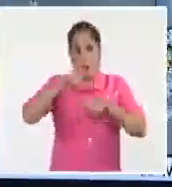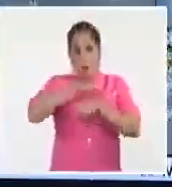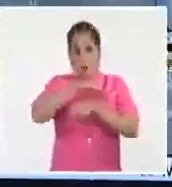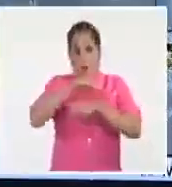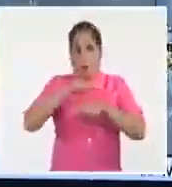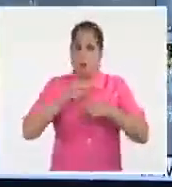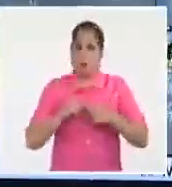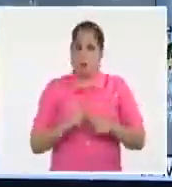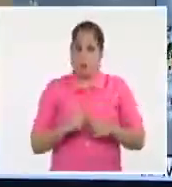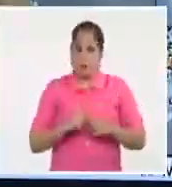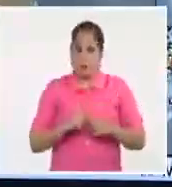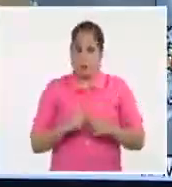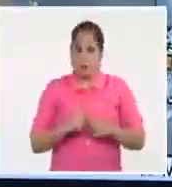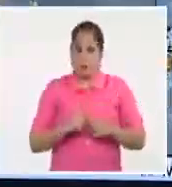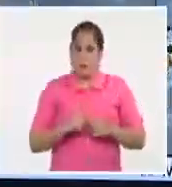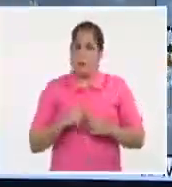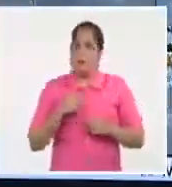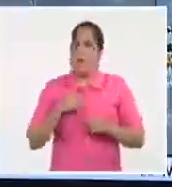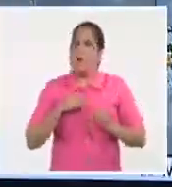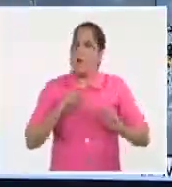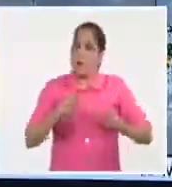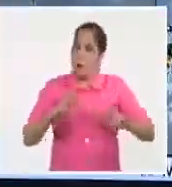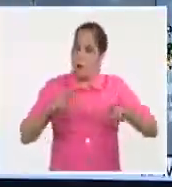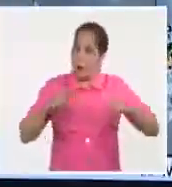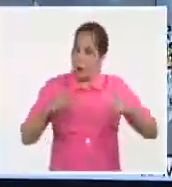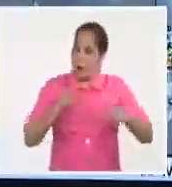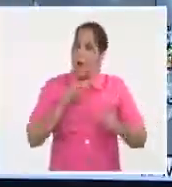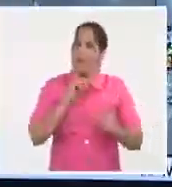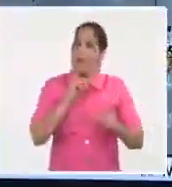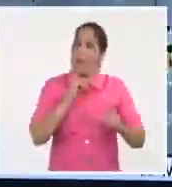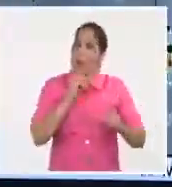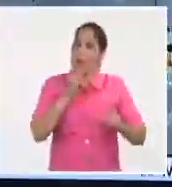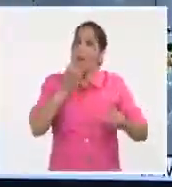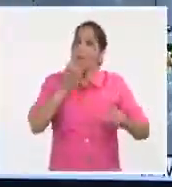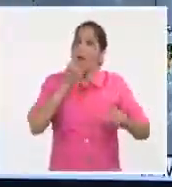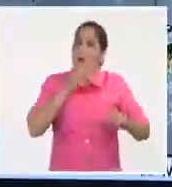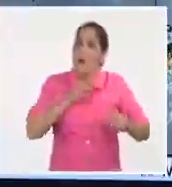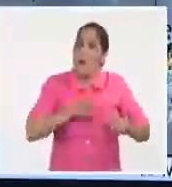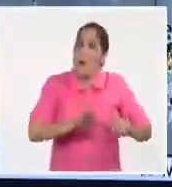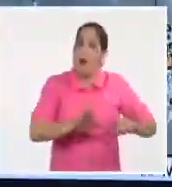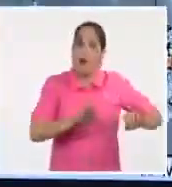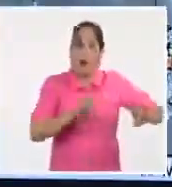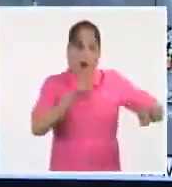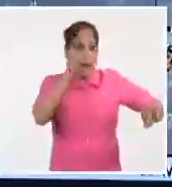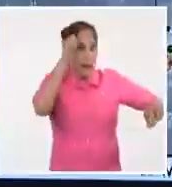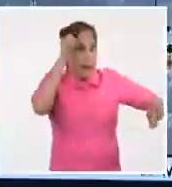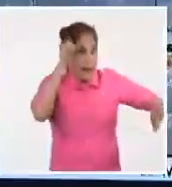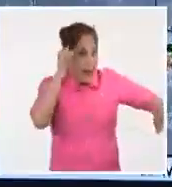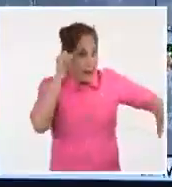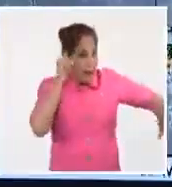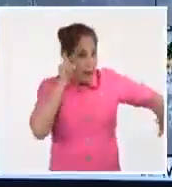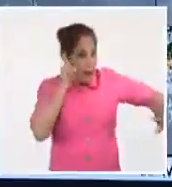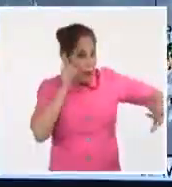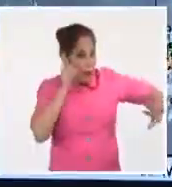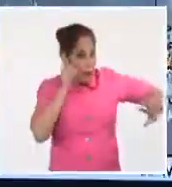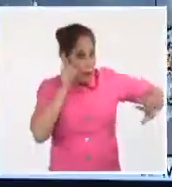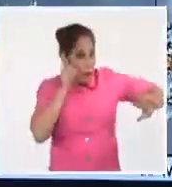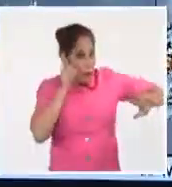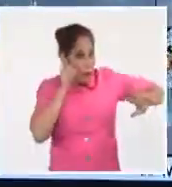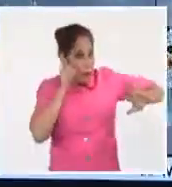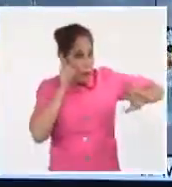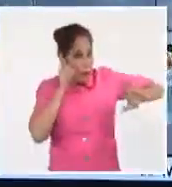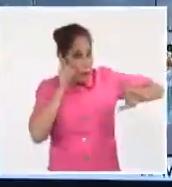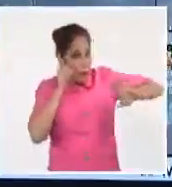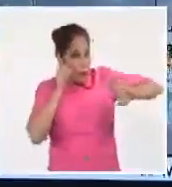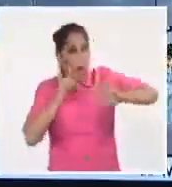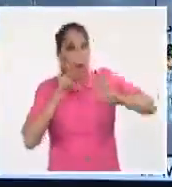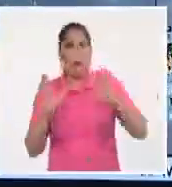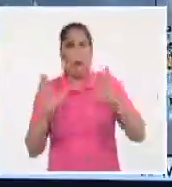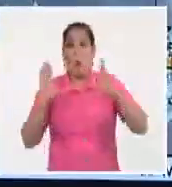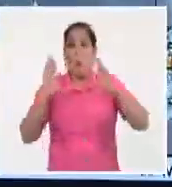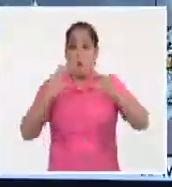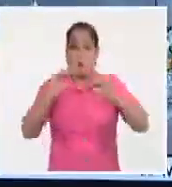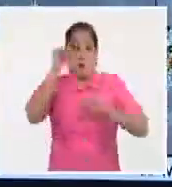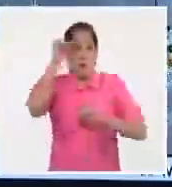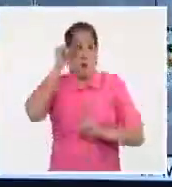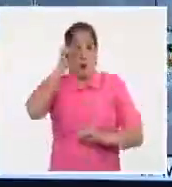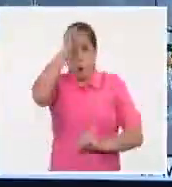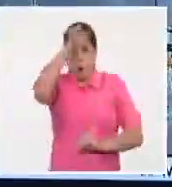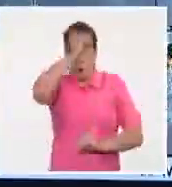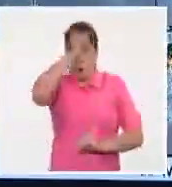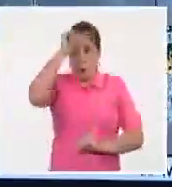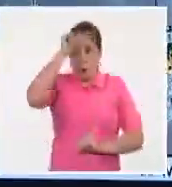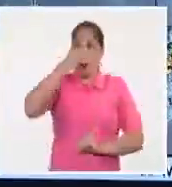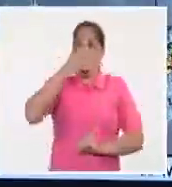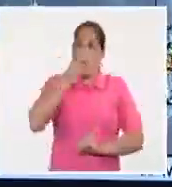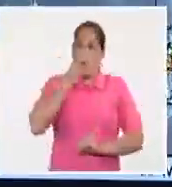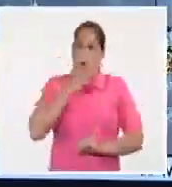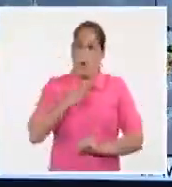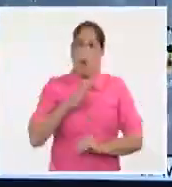de llevarlo. Repito, el viernes cruzando el arco, el sábado al sur de la Española, y en la noche del sábado, domingo, llegando